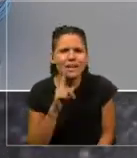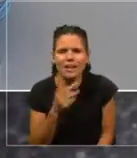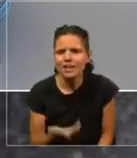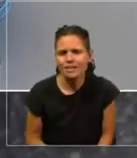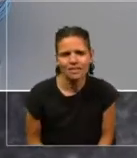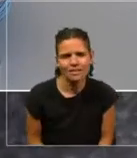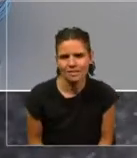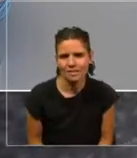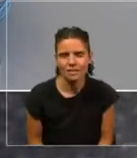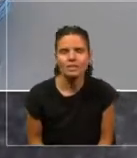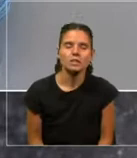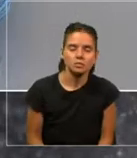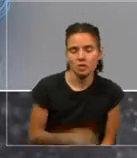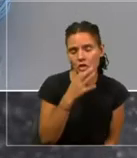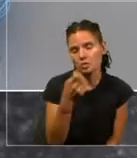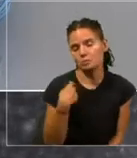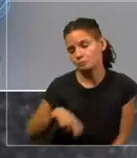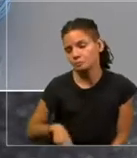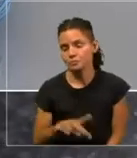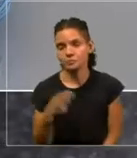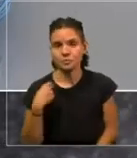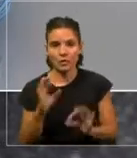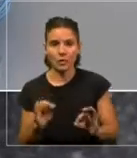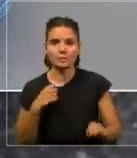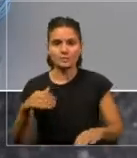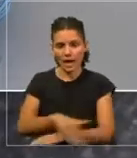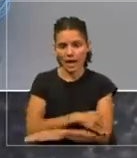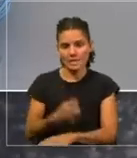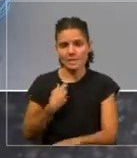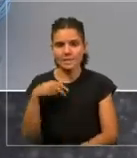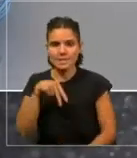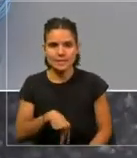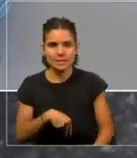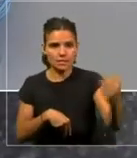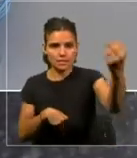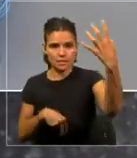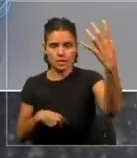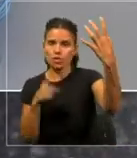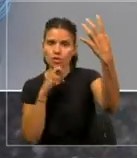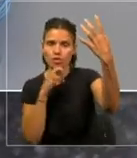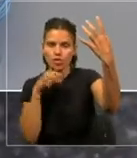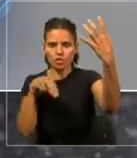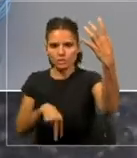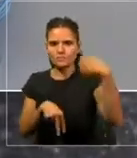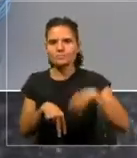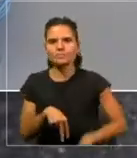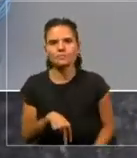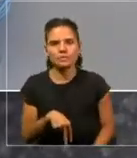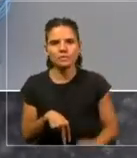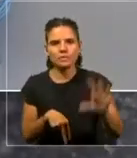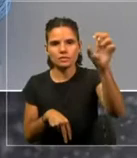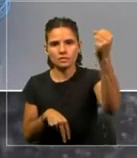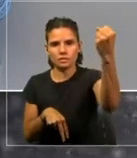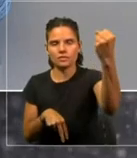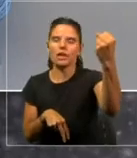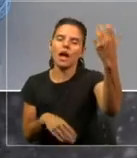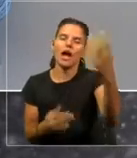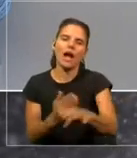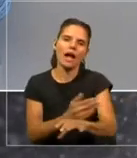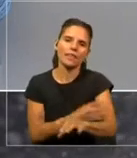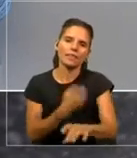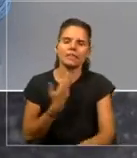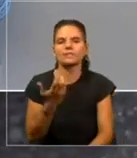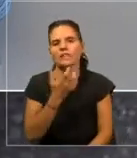cuando yo venía para acá, iba a cruzar la calle, el semáforo se pone en rojo, se pone en naranja primero. Entonces,